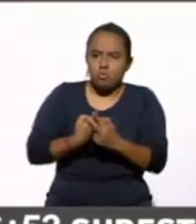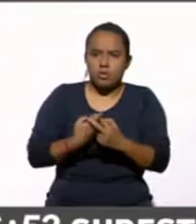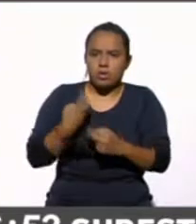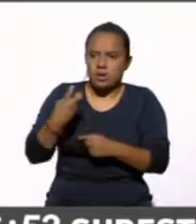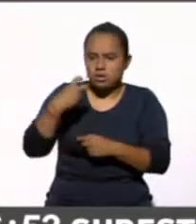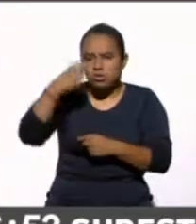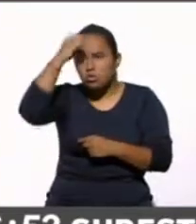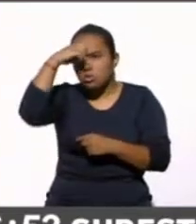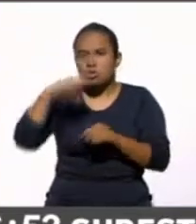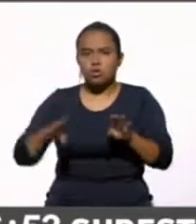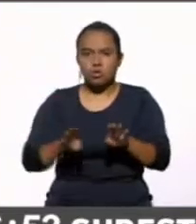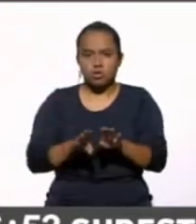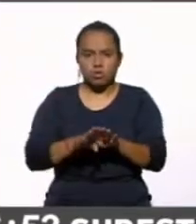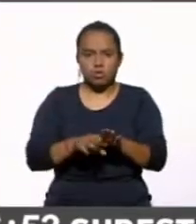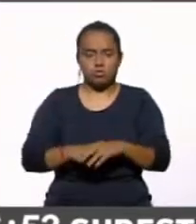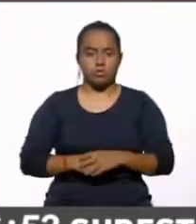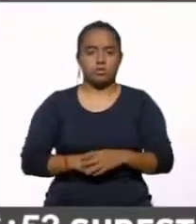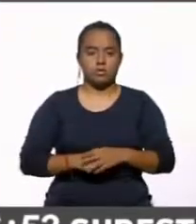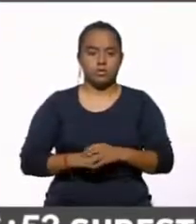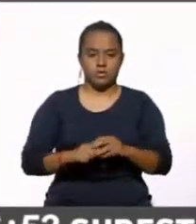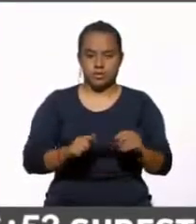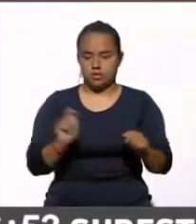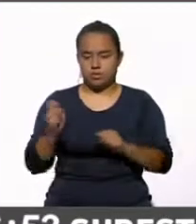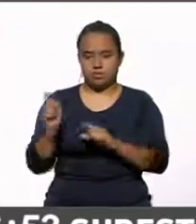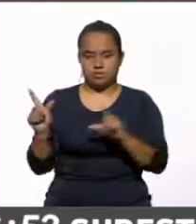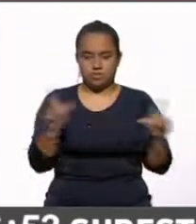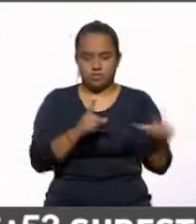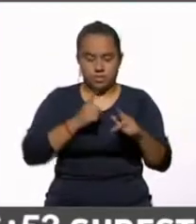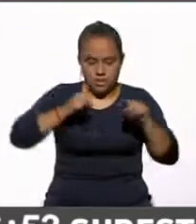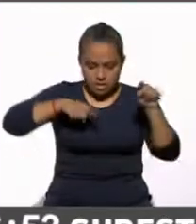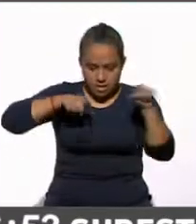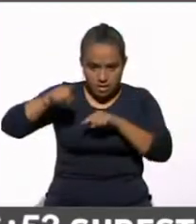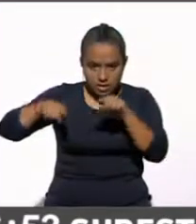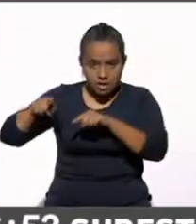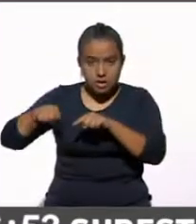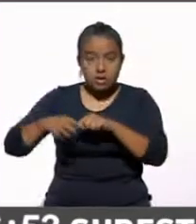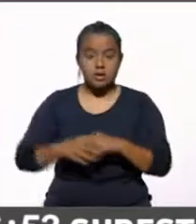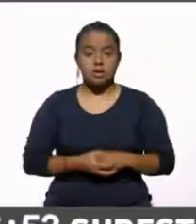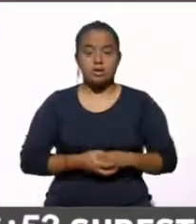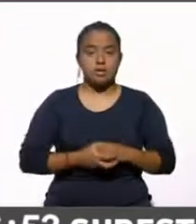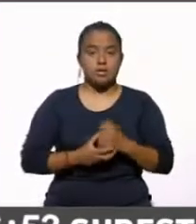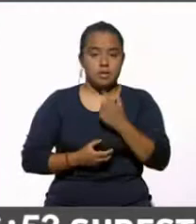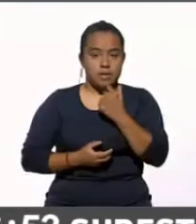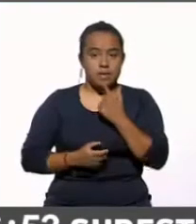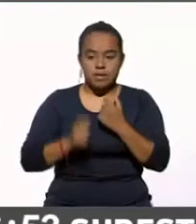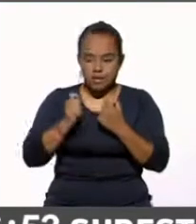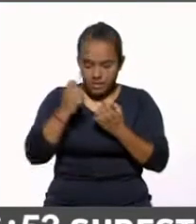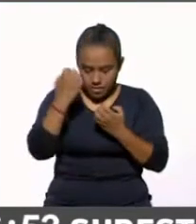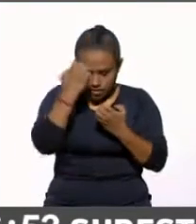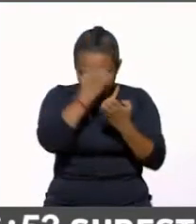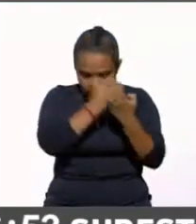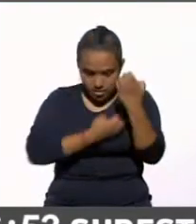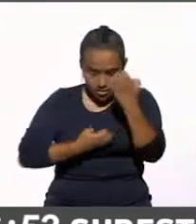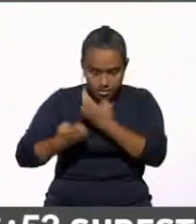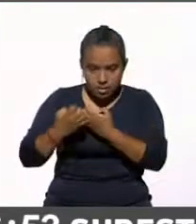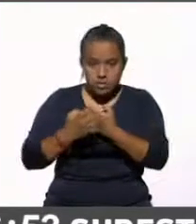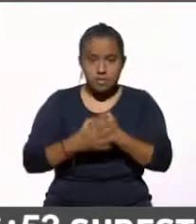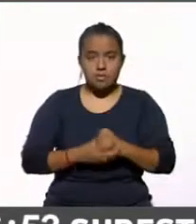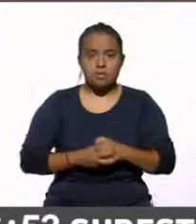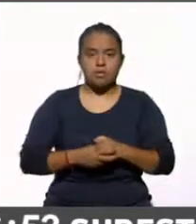estas opiniones. En el siguiente gráfico ya vamos sobre la evaluación de las